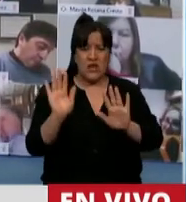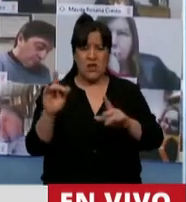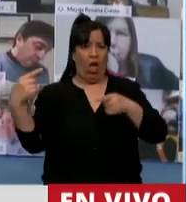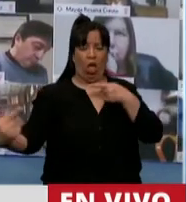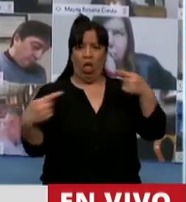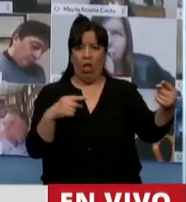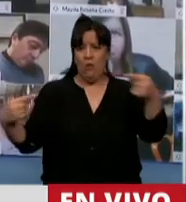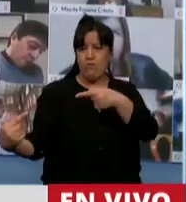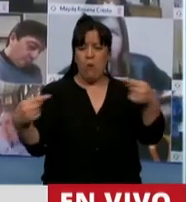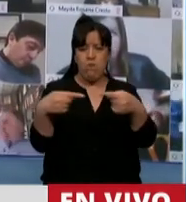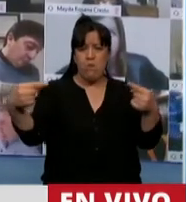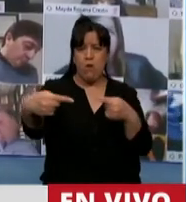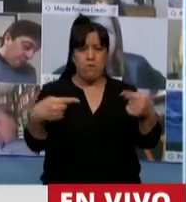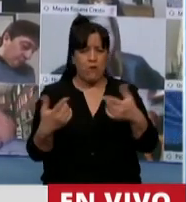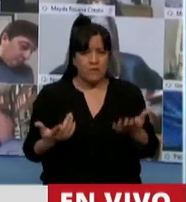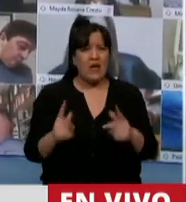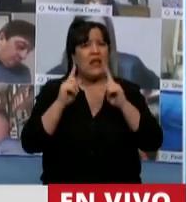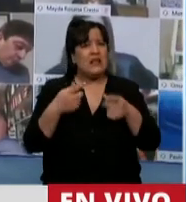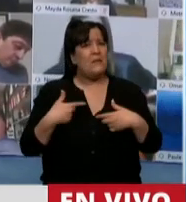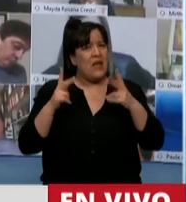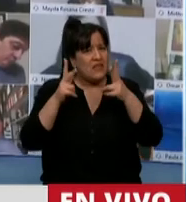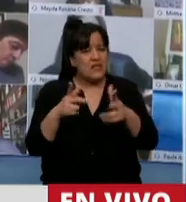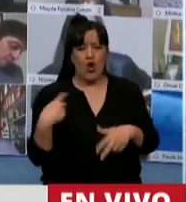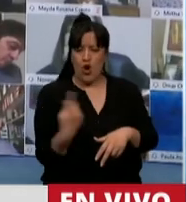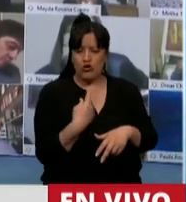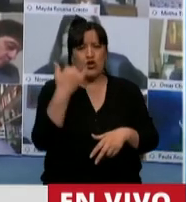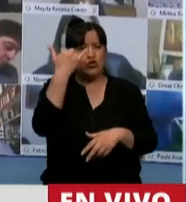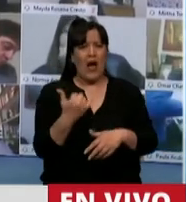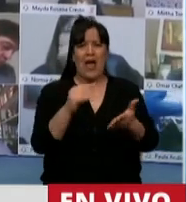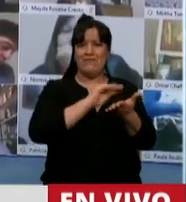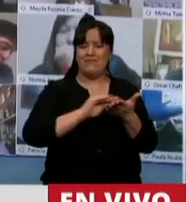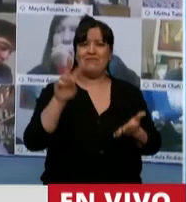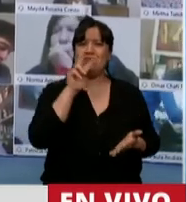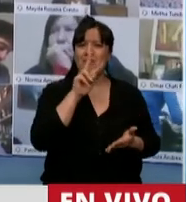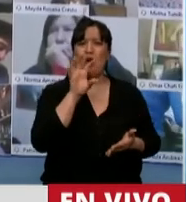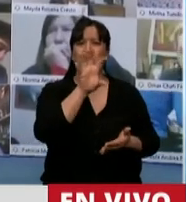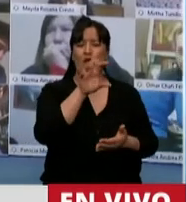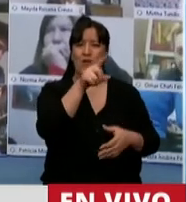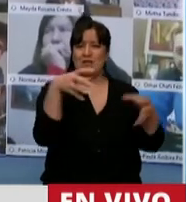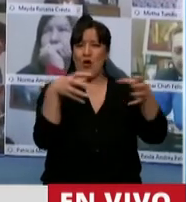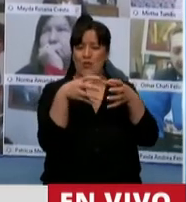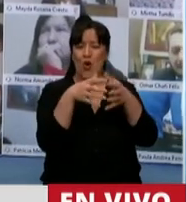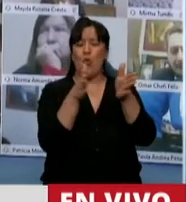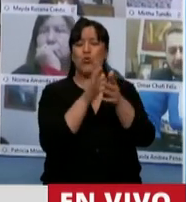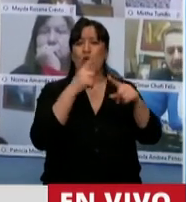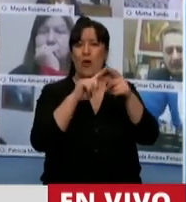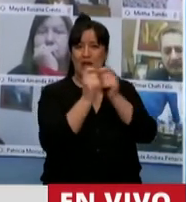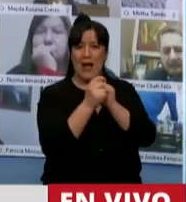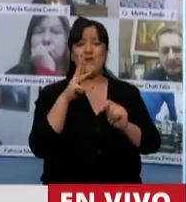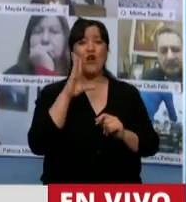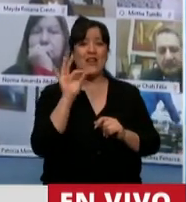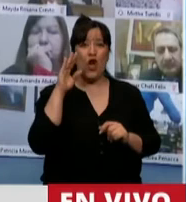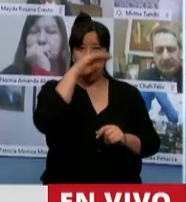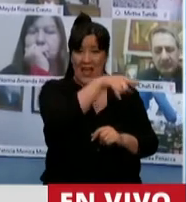permanente y también decir, nosotros tenemos una legisladora provincial de Juntos para el Cambio en Río Negro que